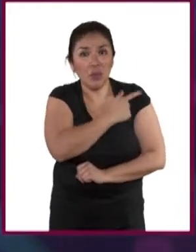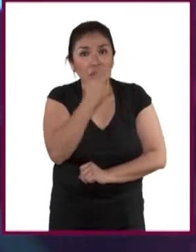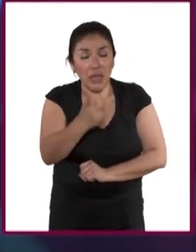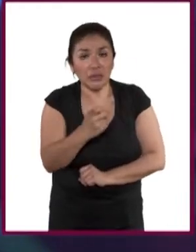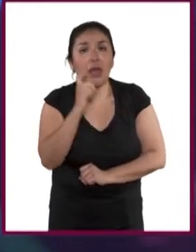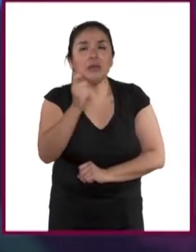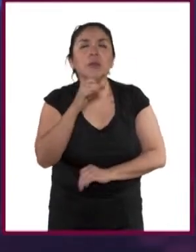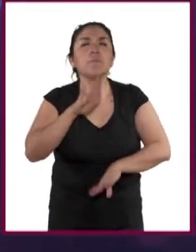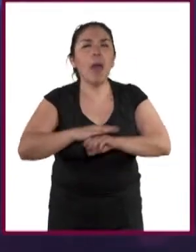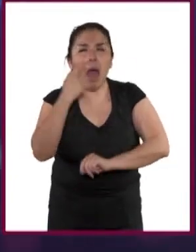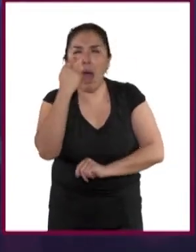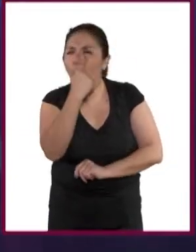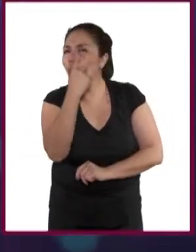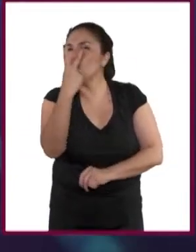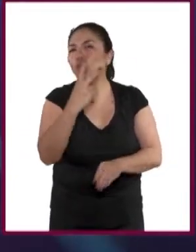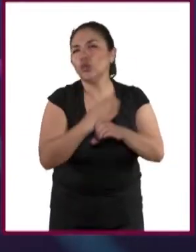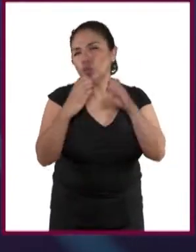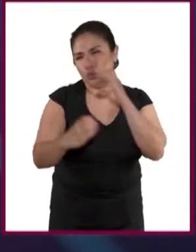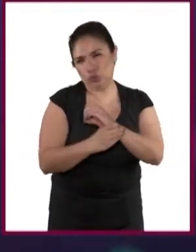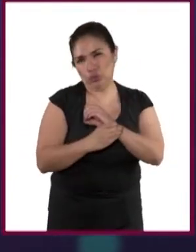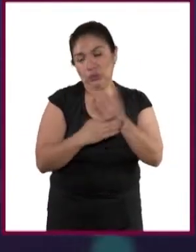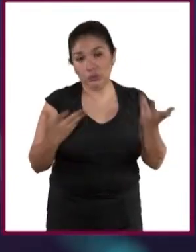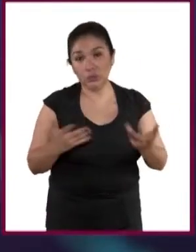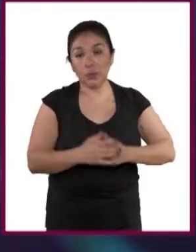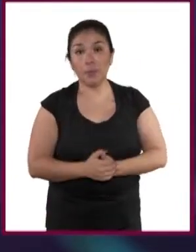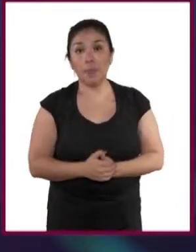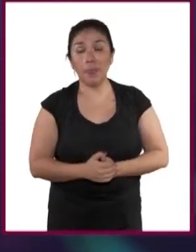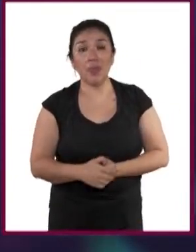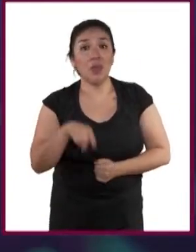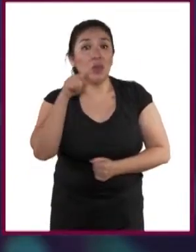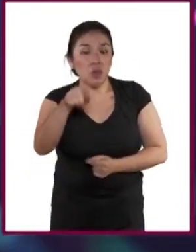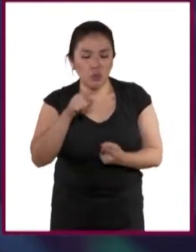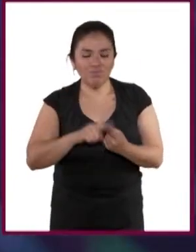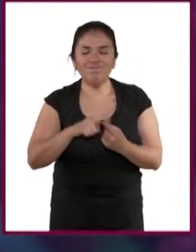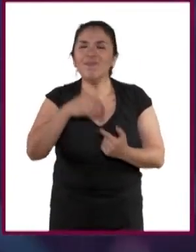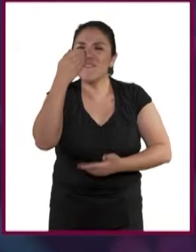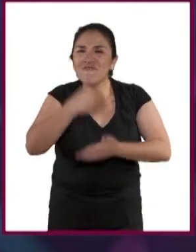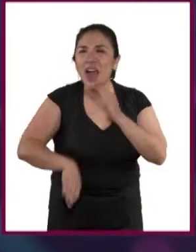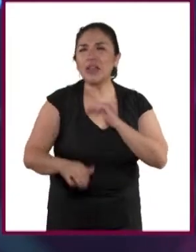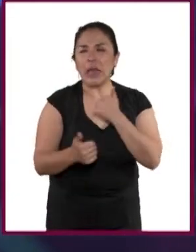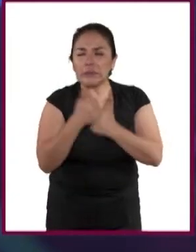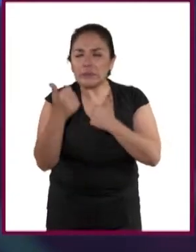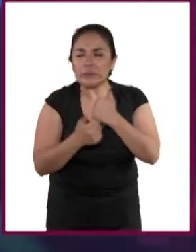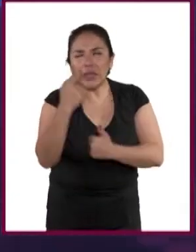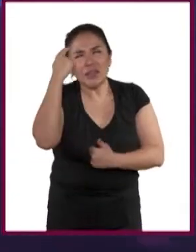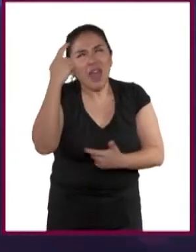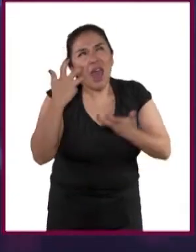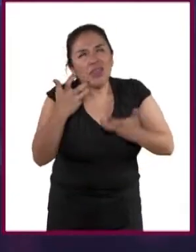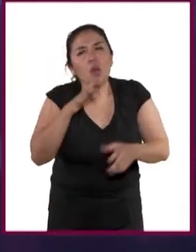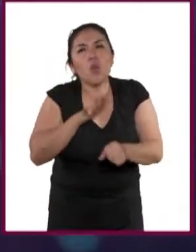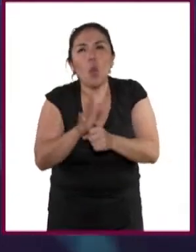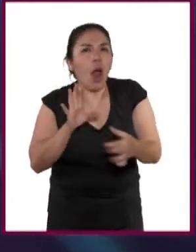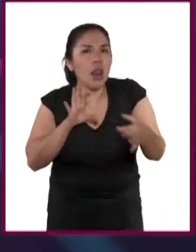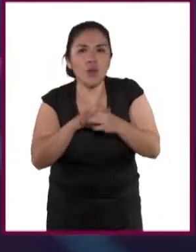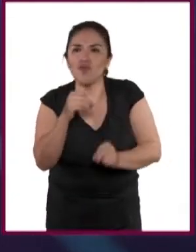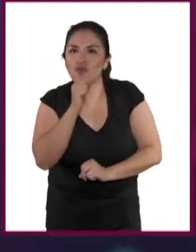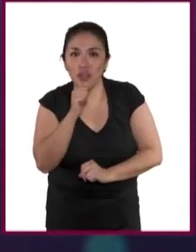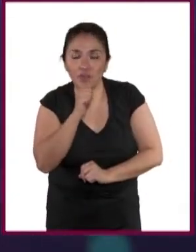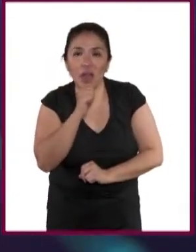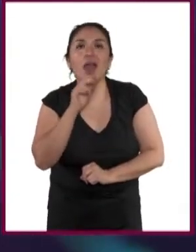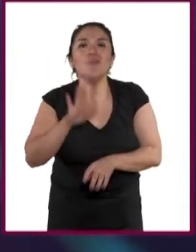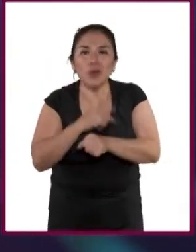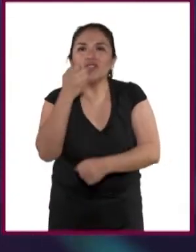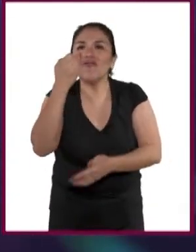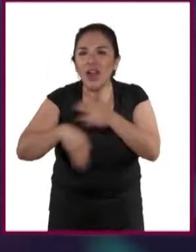decir principalmente dos cosas. O que no tienes claro qué deseas y por eso no has sabido tomar una correcta